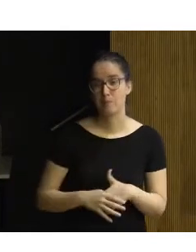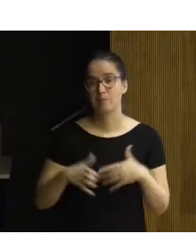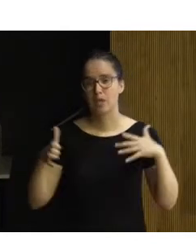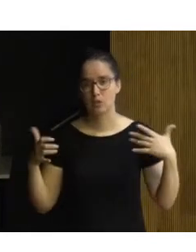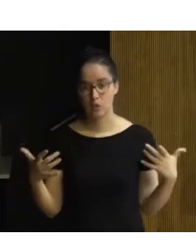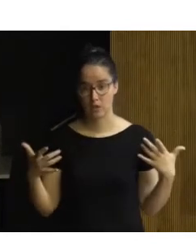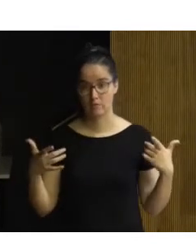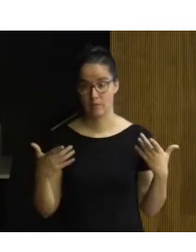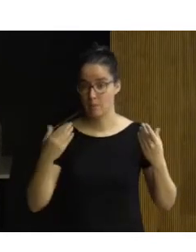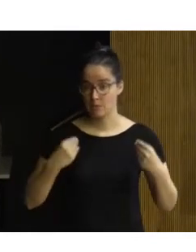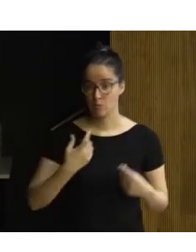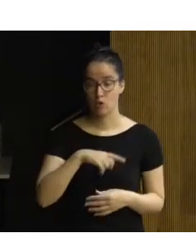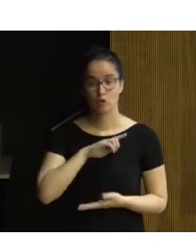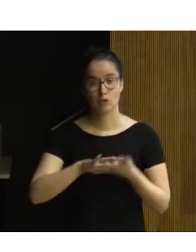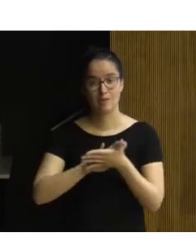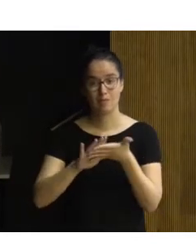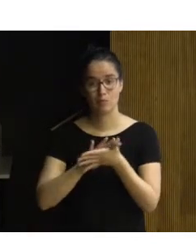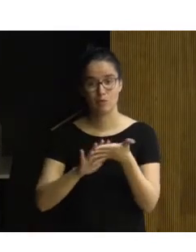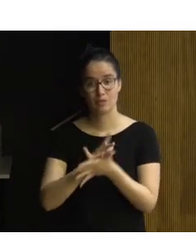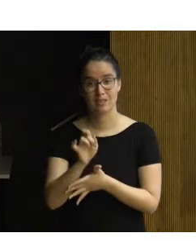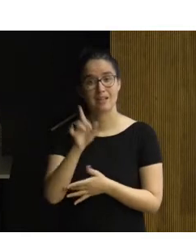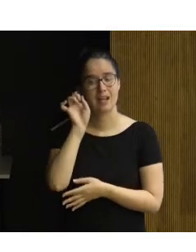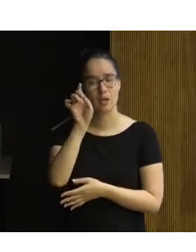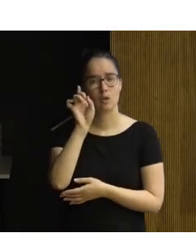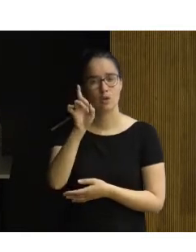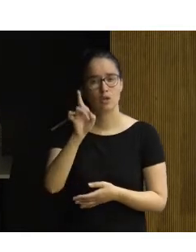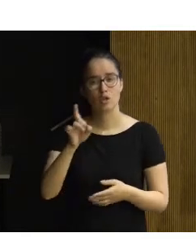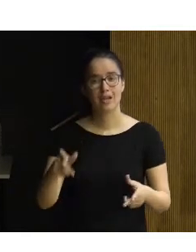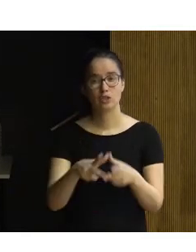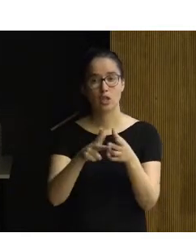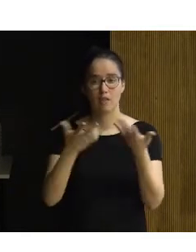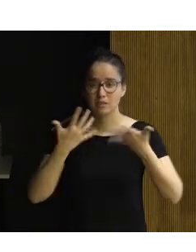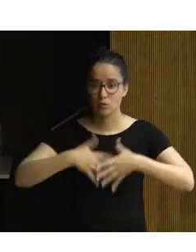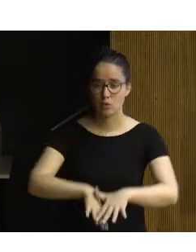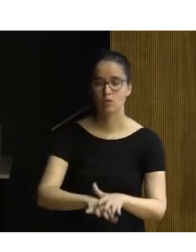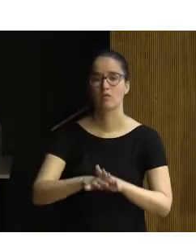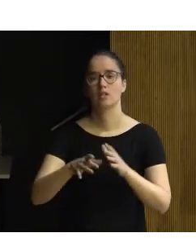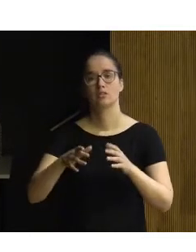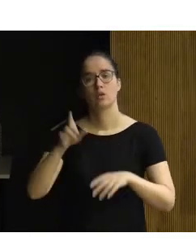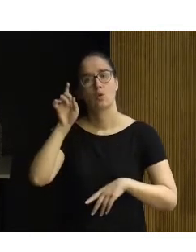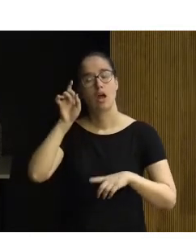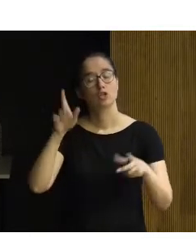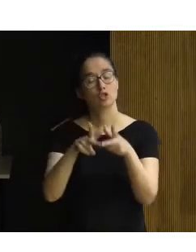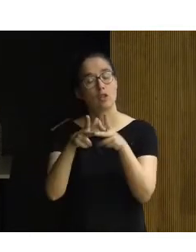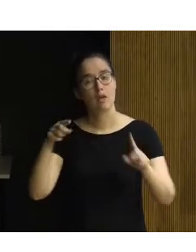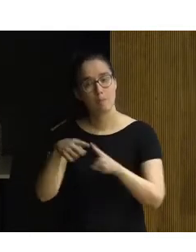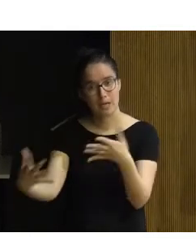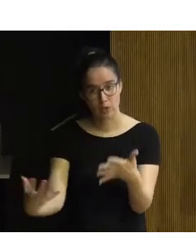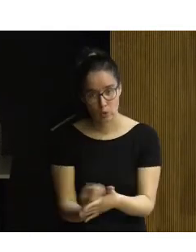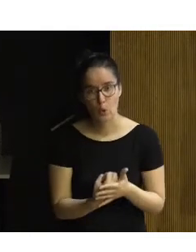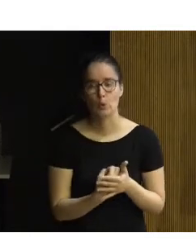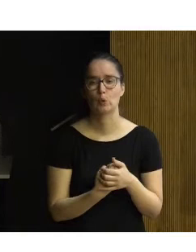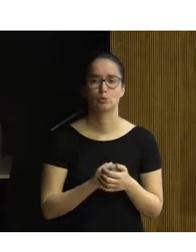Entonces, para hacer eso, nosotros siempre hablamos también en educación de sociedades inclusivas, de una sociedad para todos, de